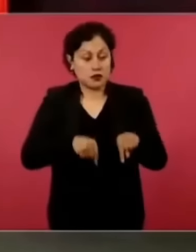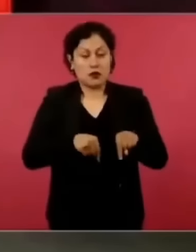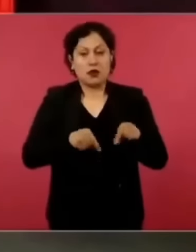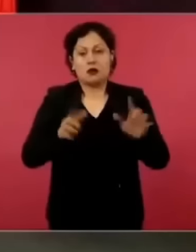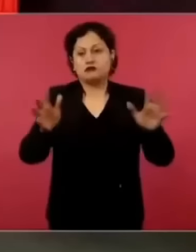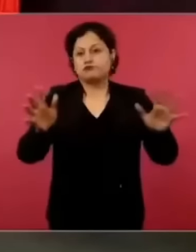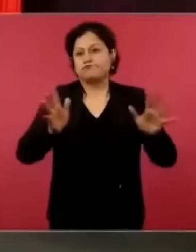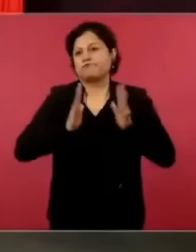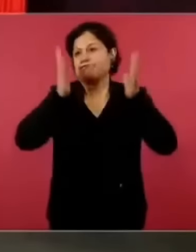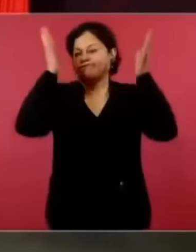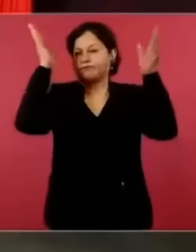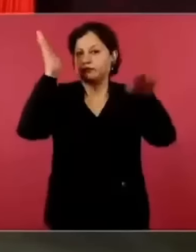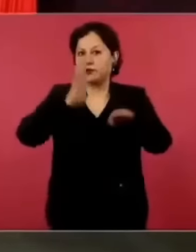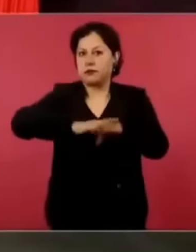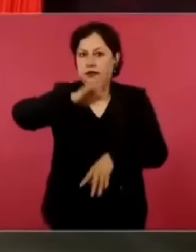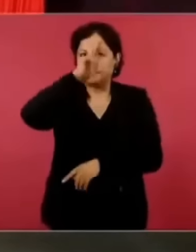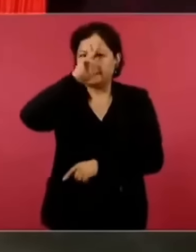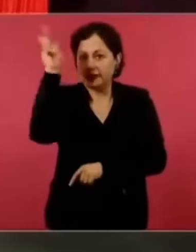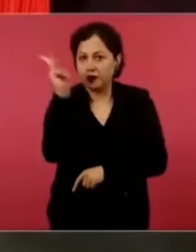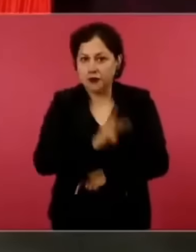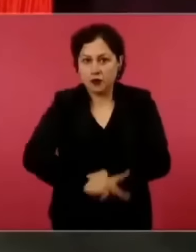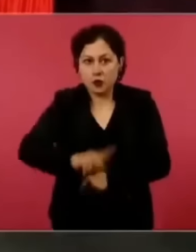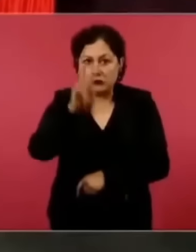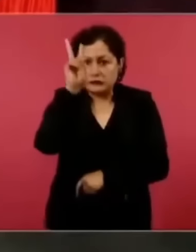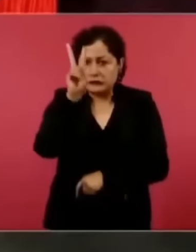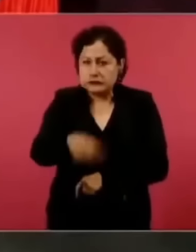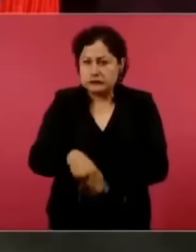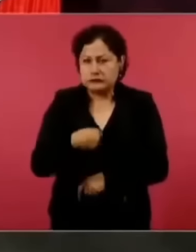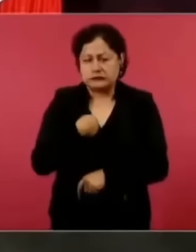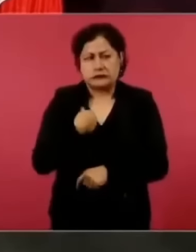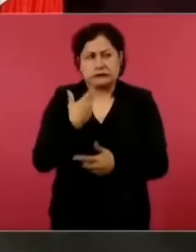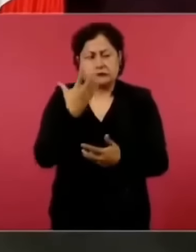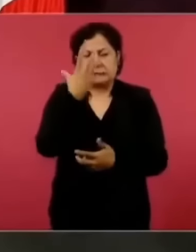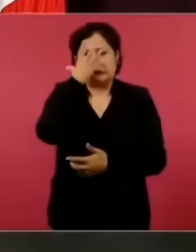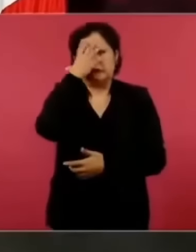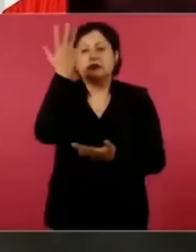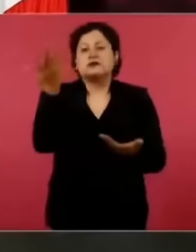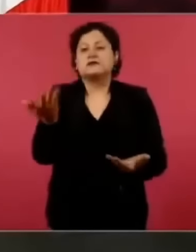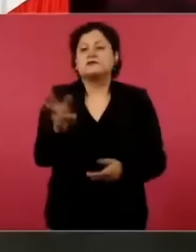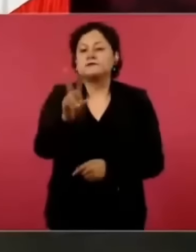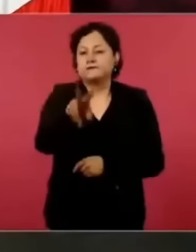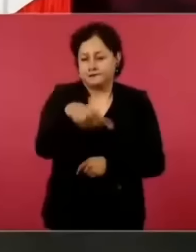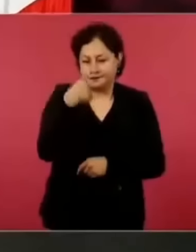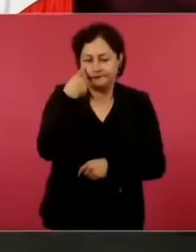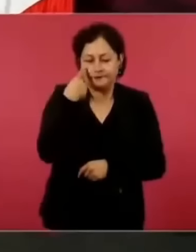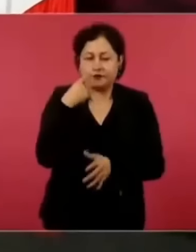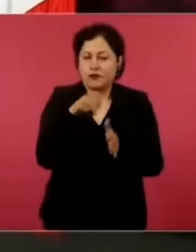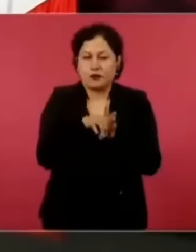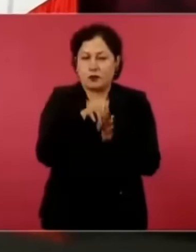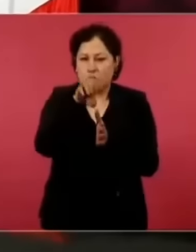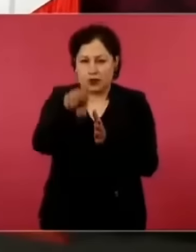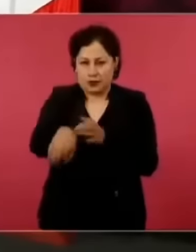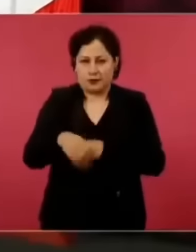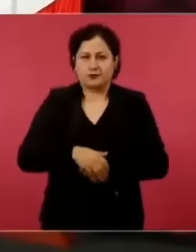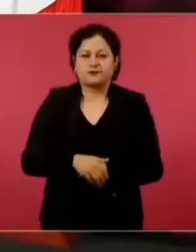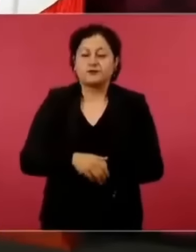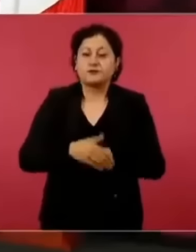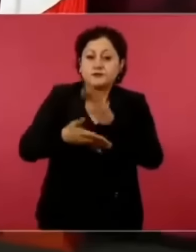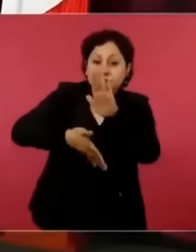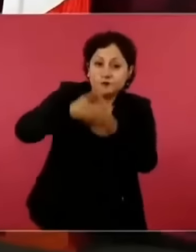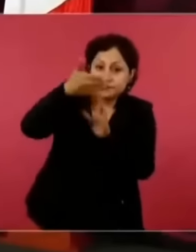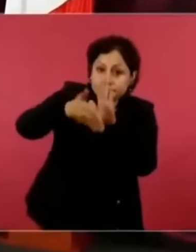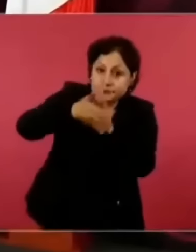Una obra que costaba 100